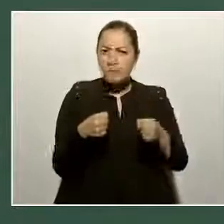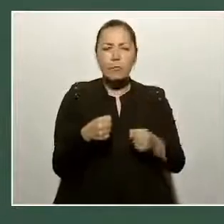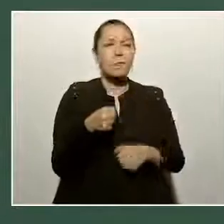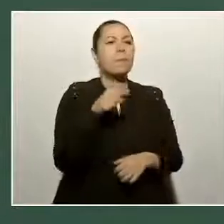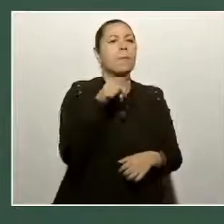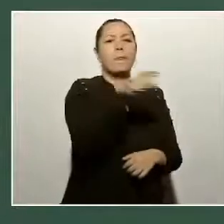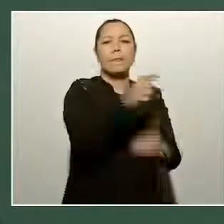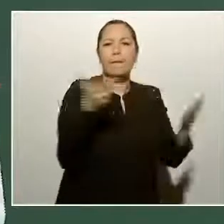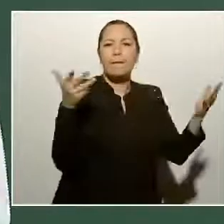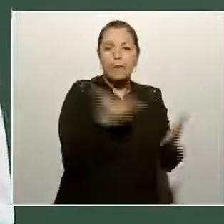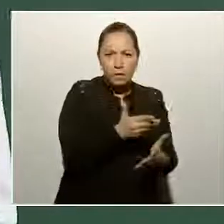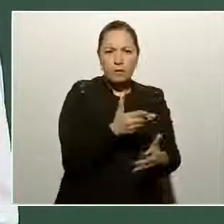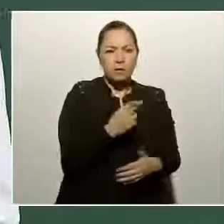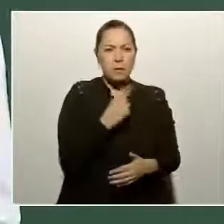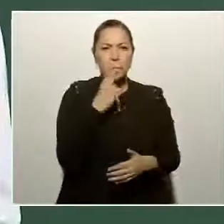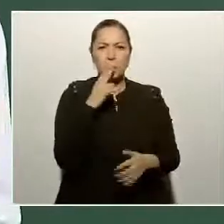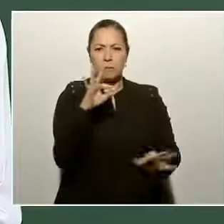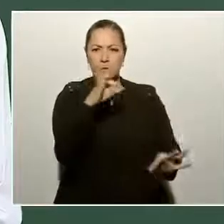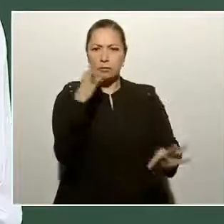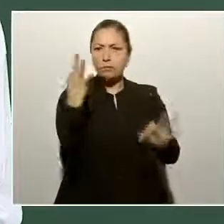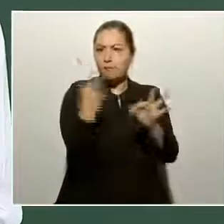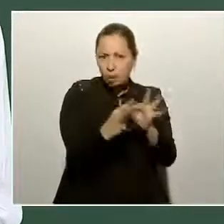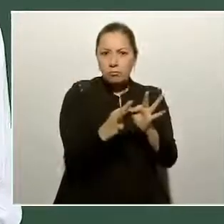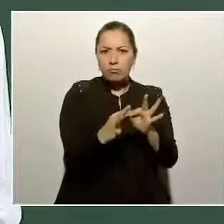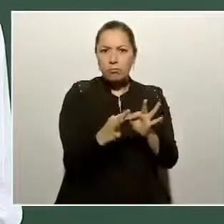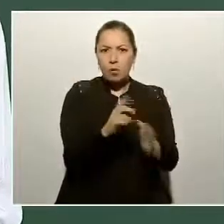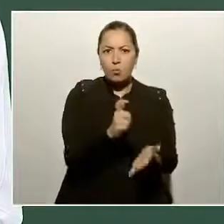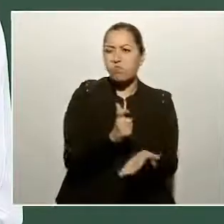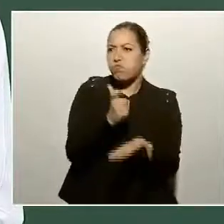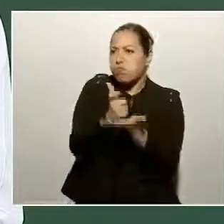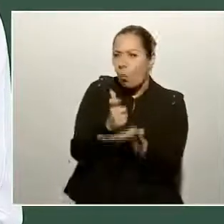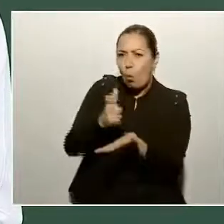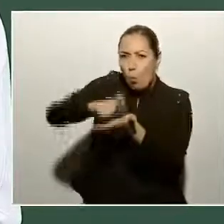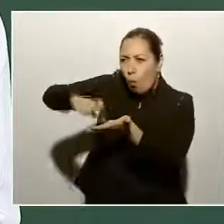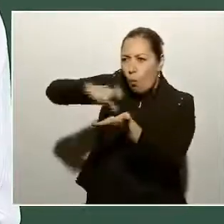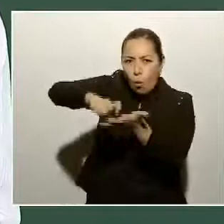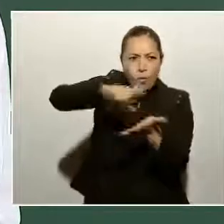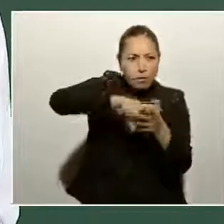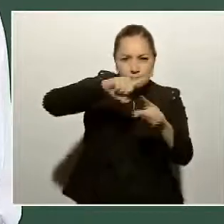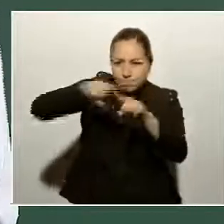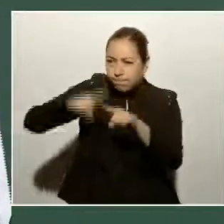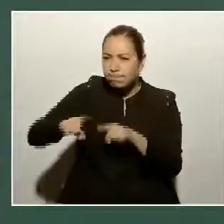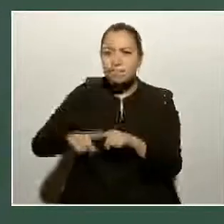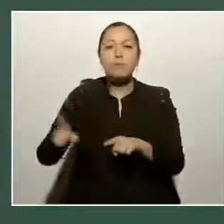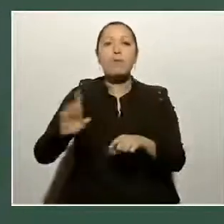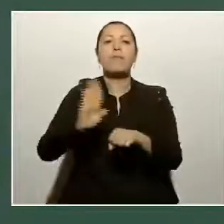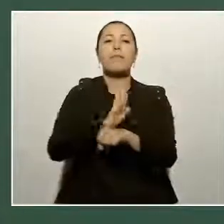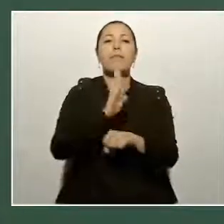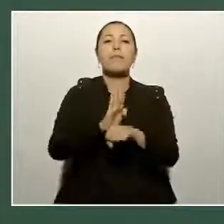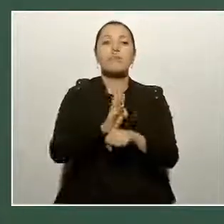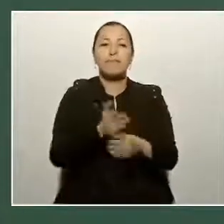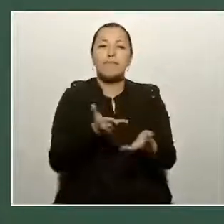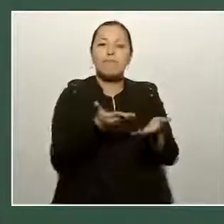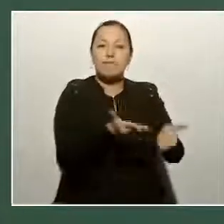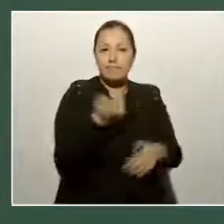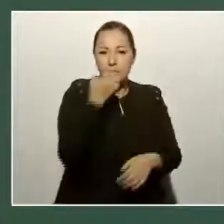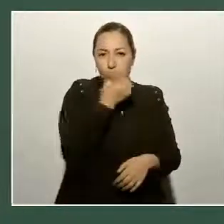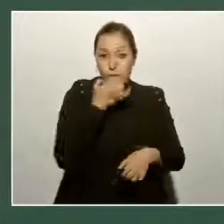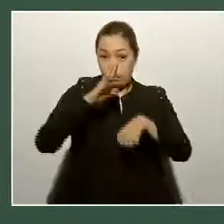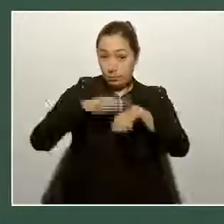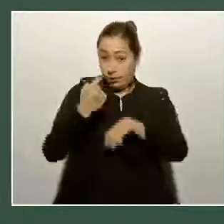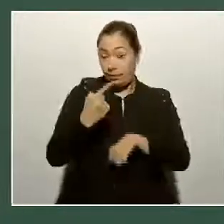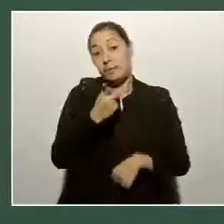se va a utilizar bien el presupuesto. Porque a las madres, a los padres de familia, les